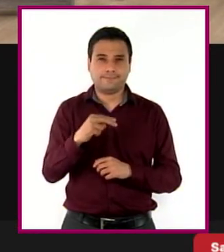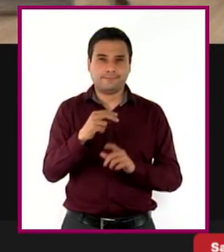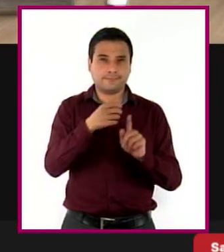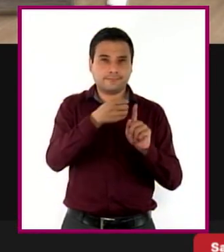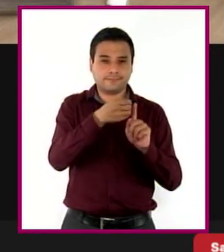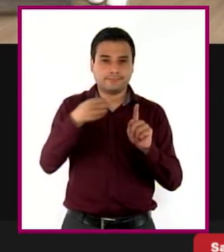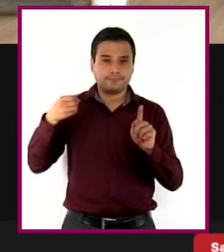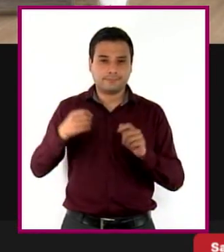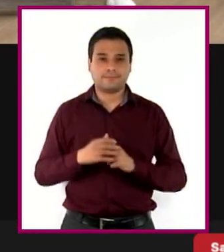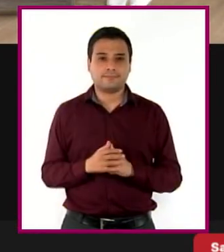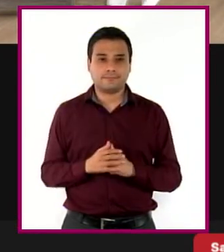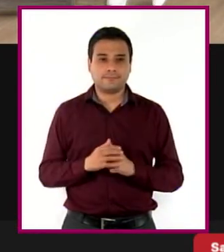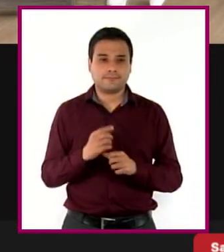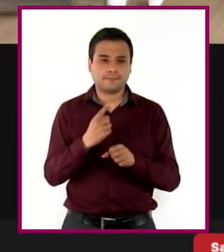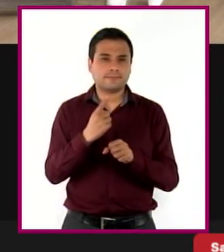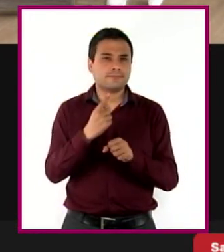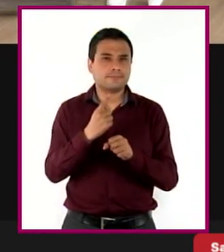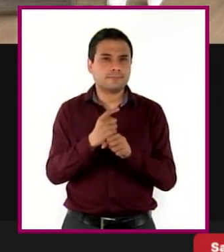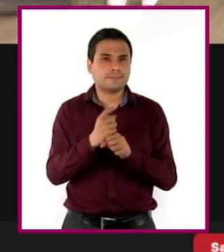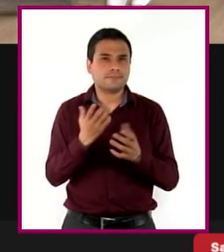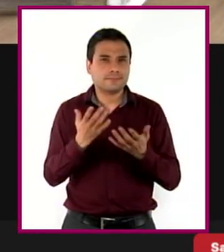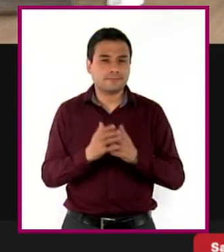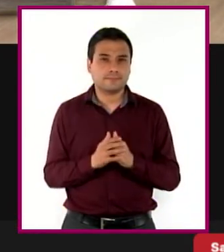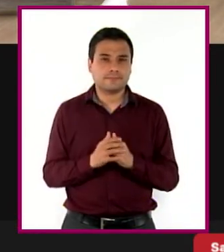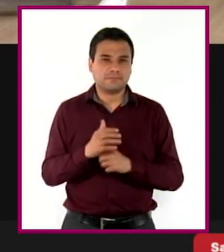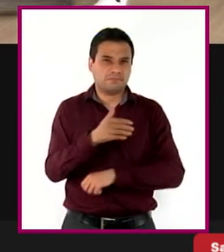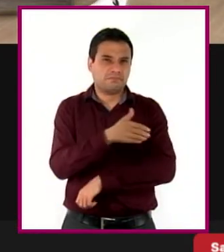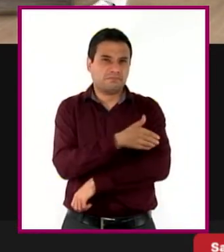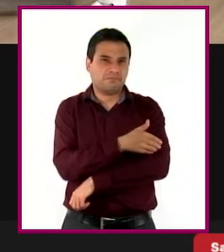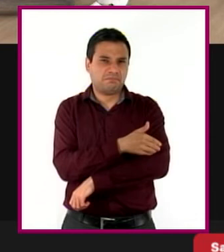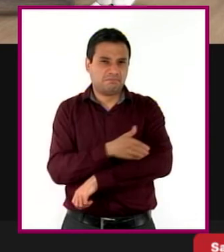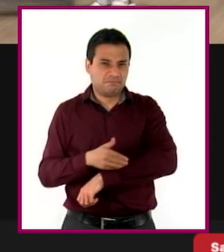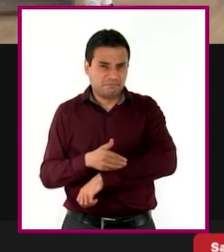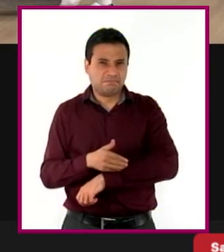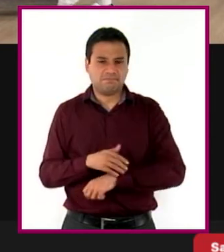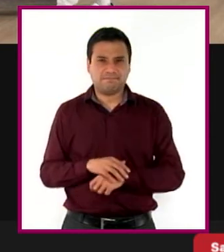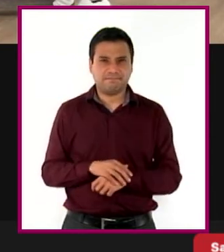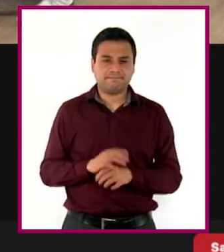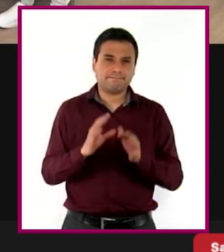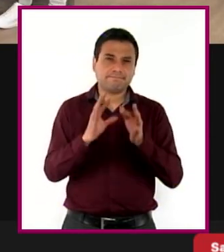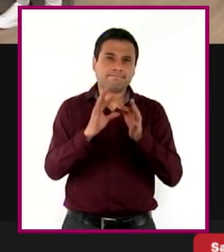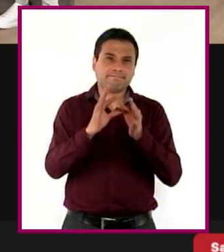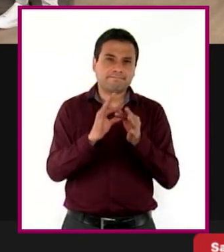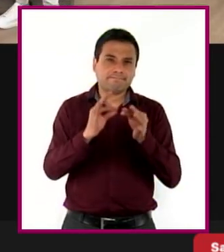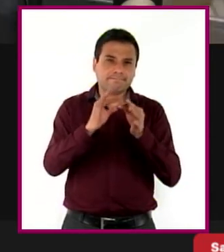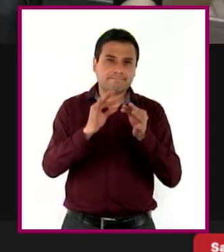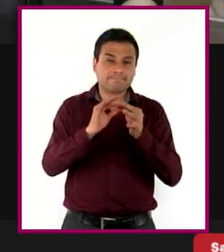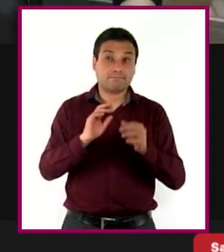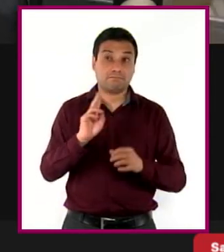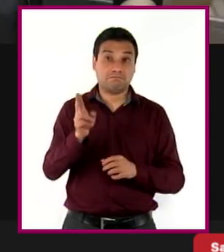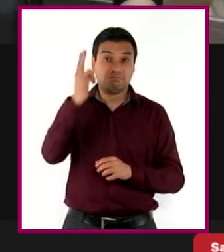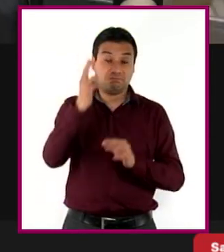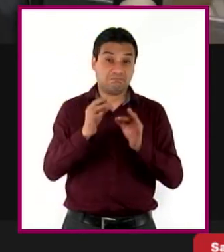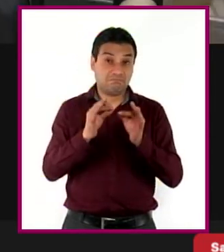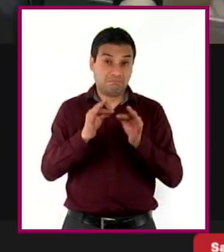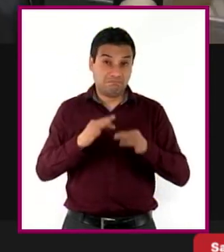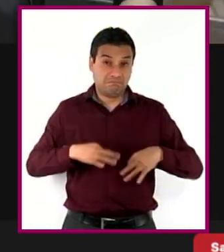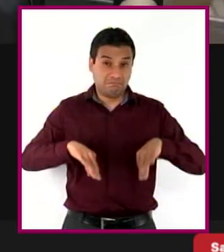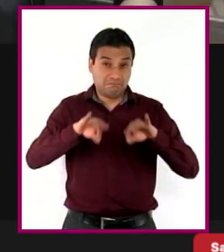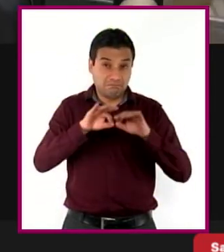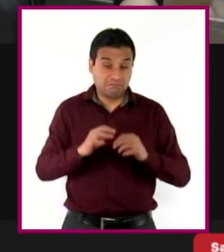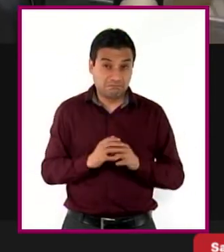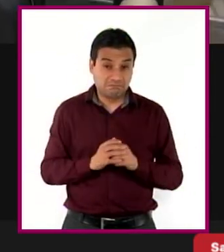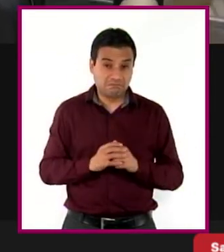pusieron en cuestión las afirmaciones de sus familiares sobre la injerencia de la institución educativa donde se estudia una